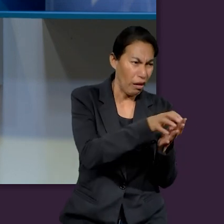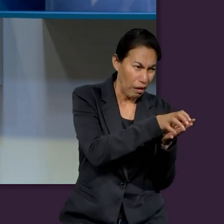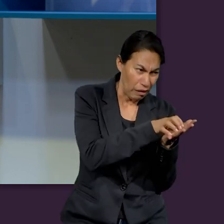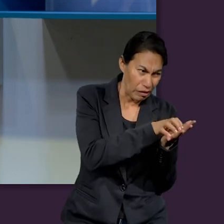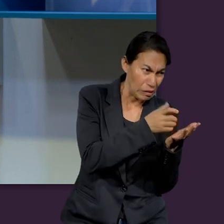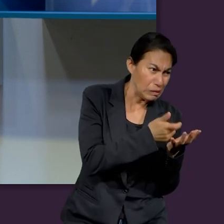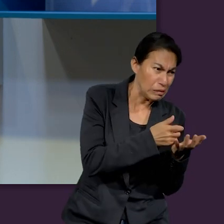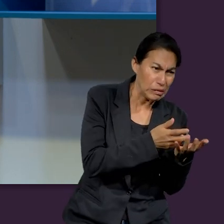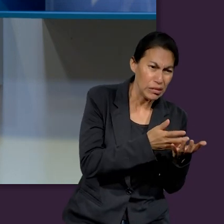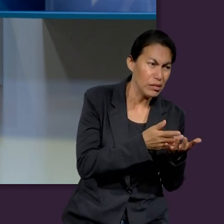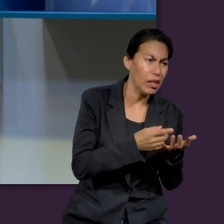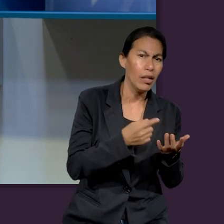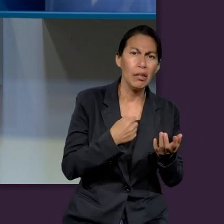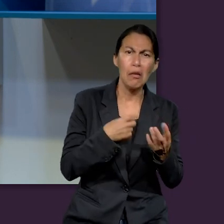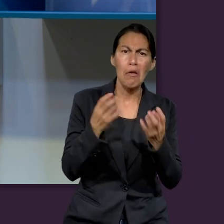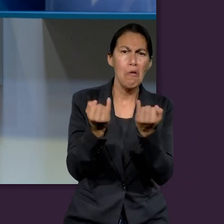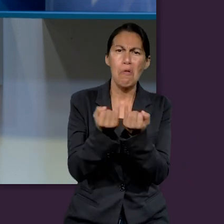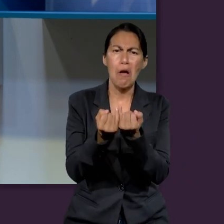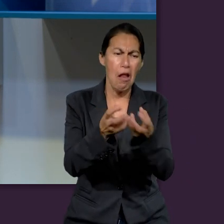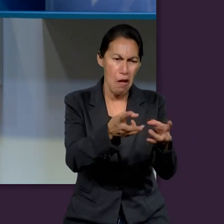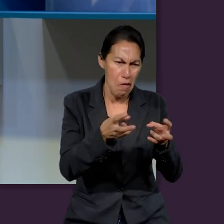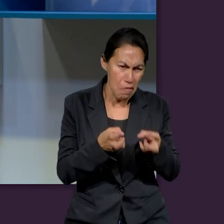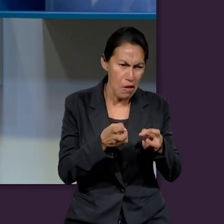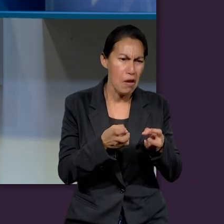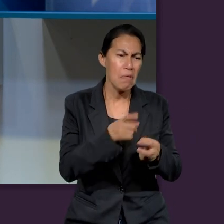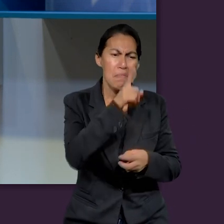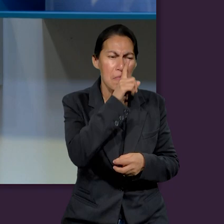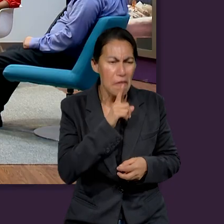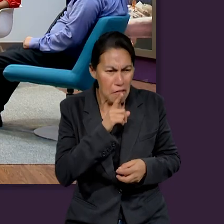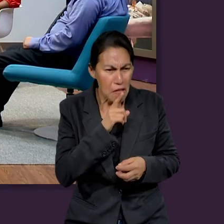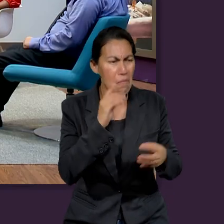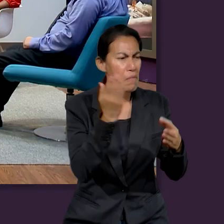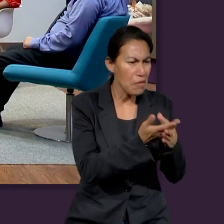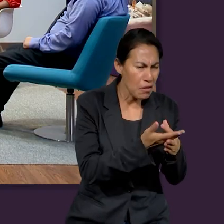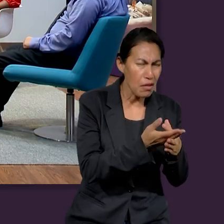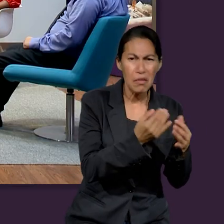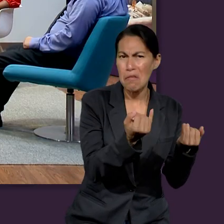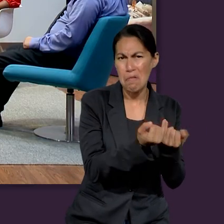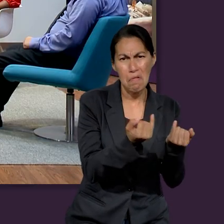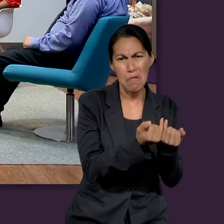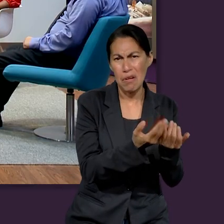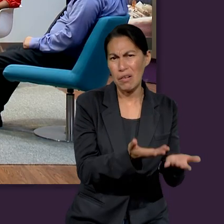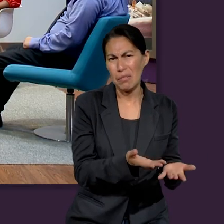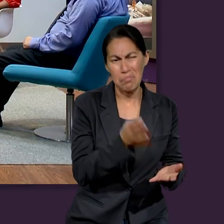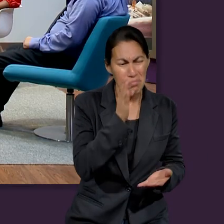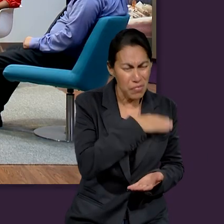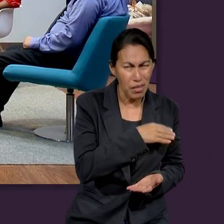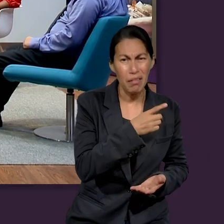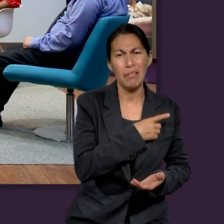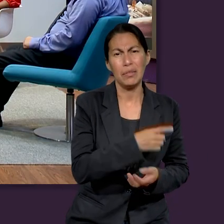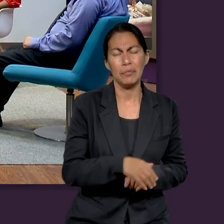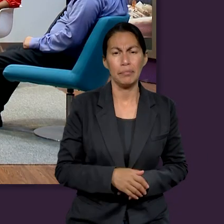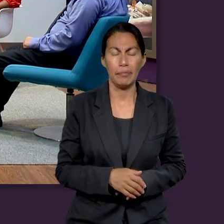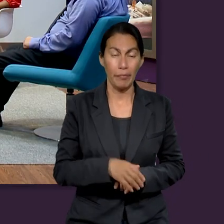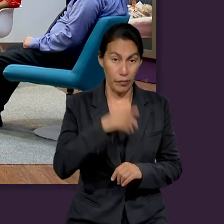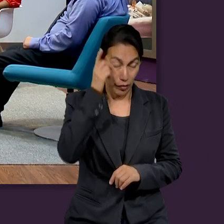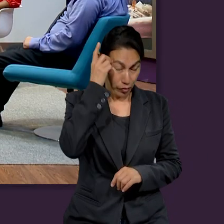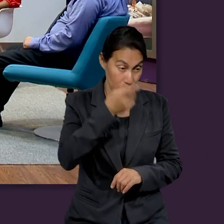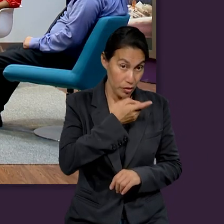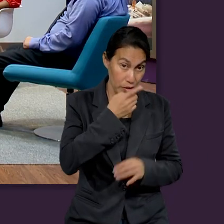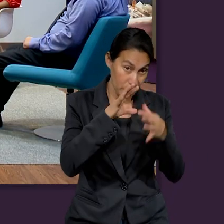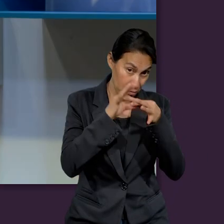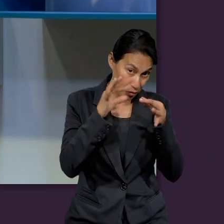nivel que robar, que mentir, que asesinar. Y Dios sabía las grandes